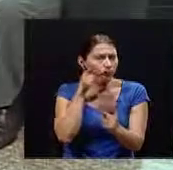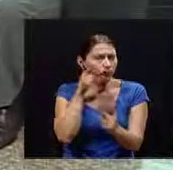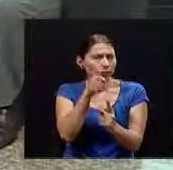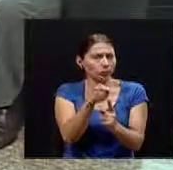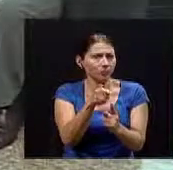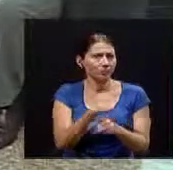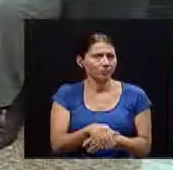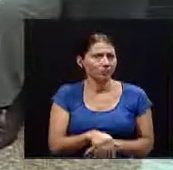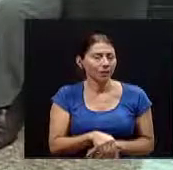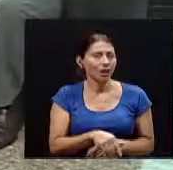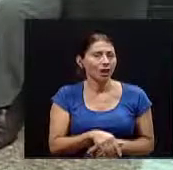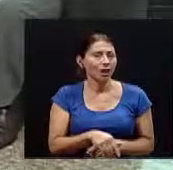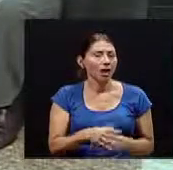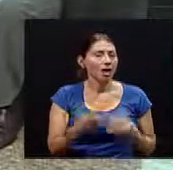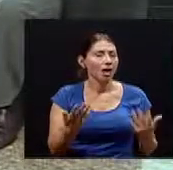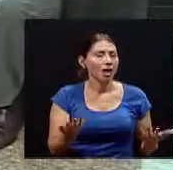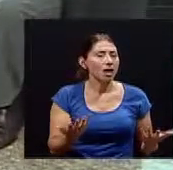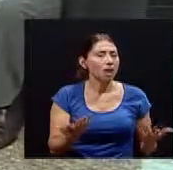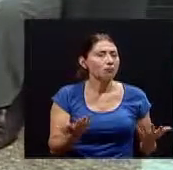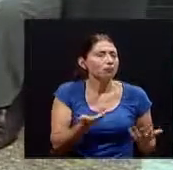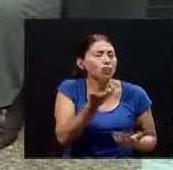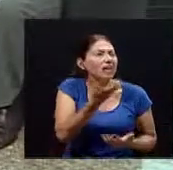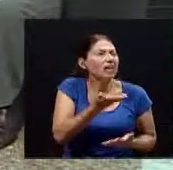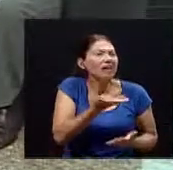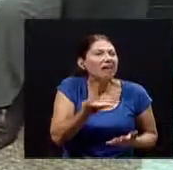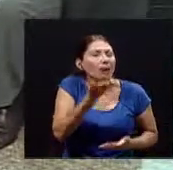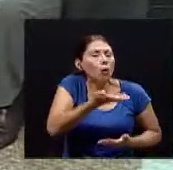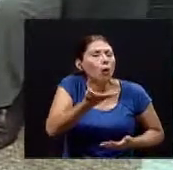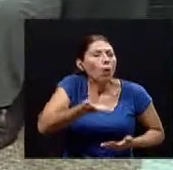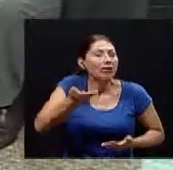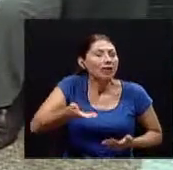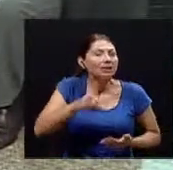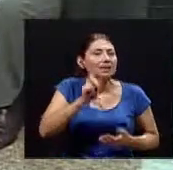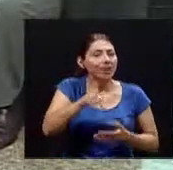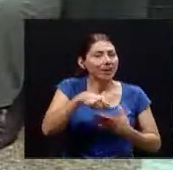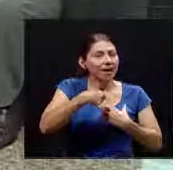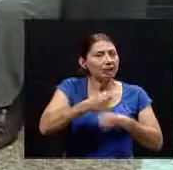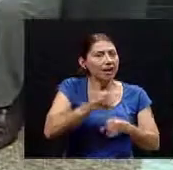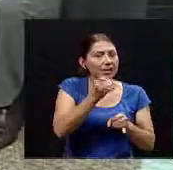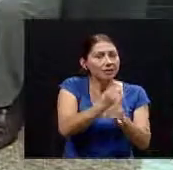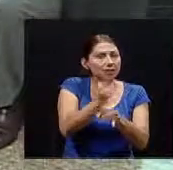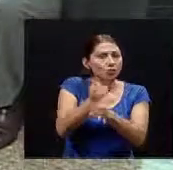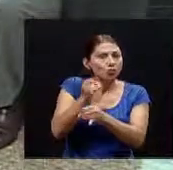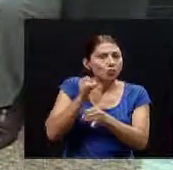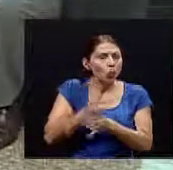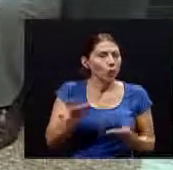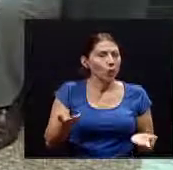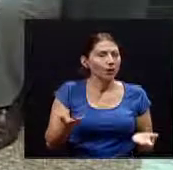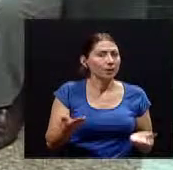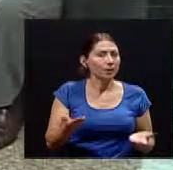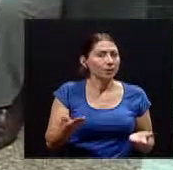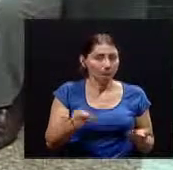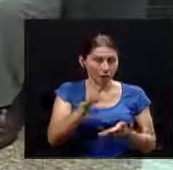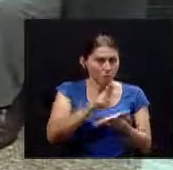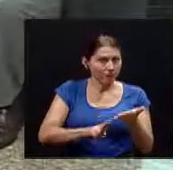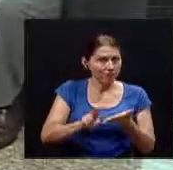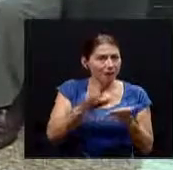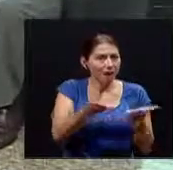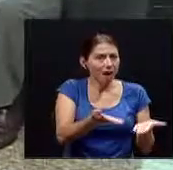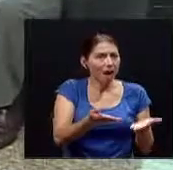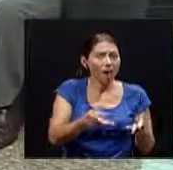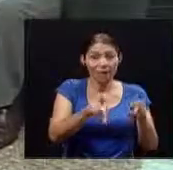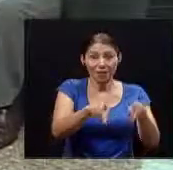como estos juegos de programas cosas que debería hacer las instituciones la universidad por ende también